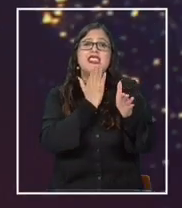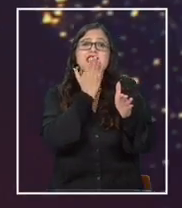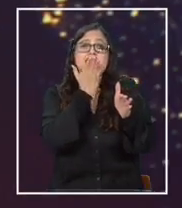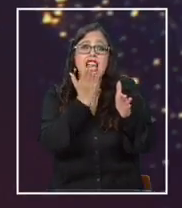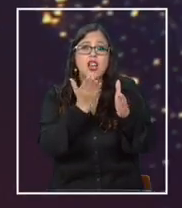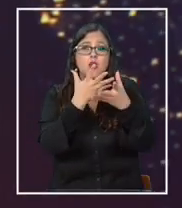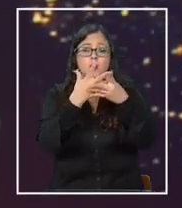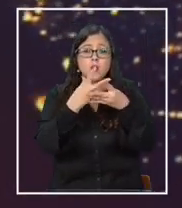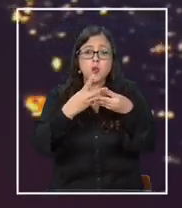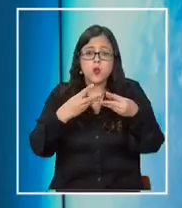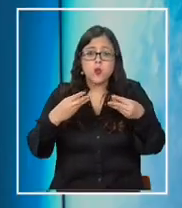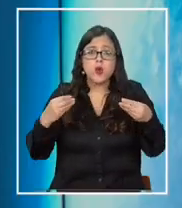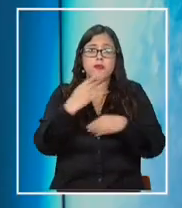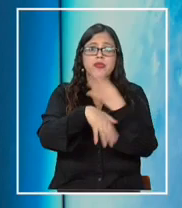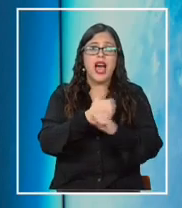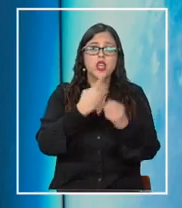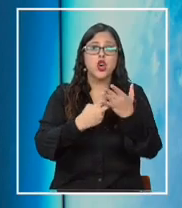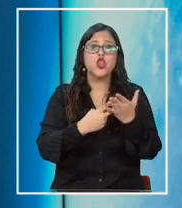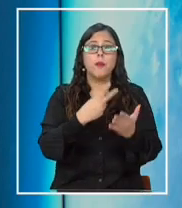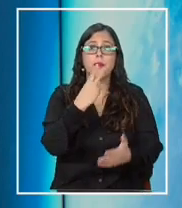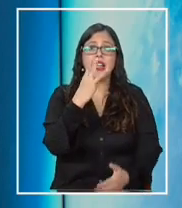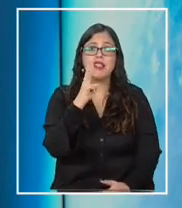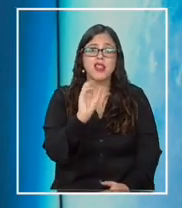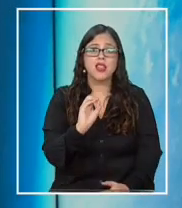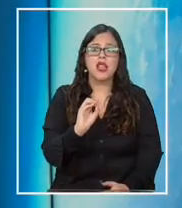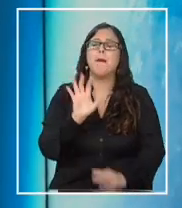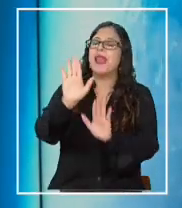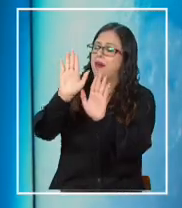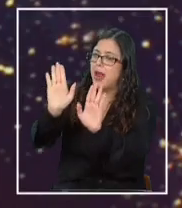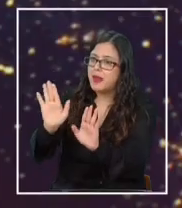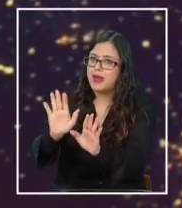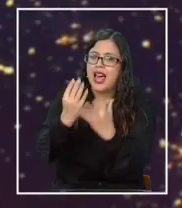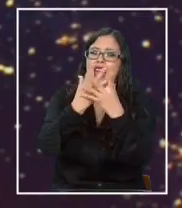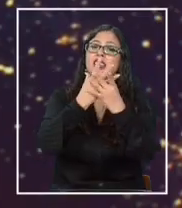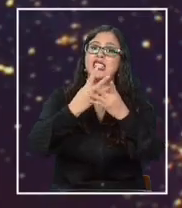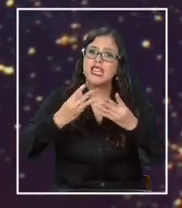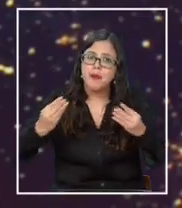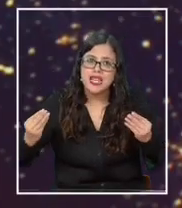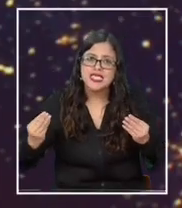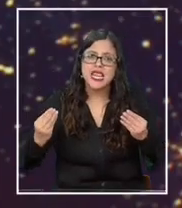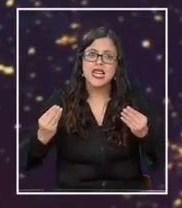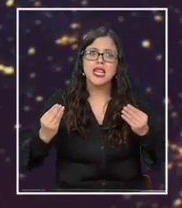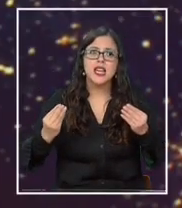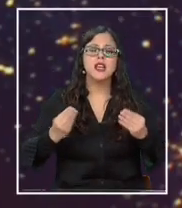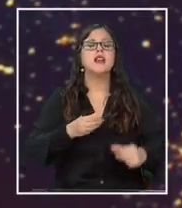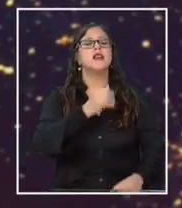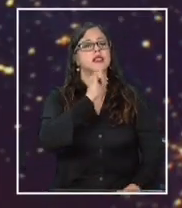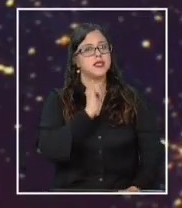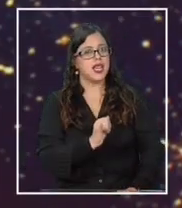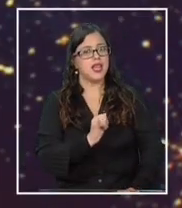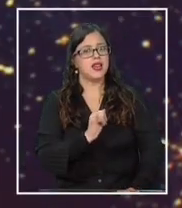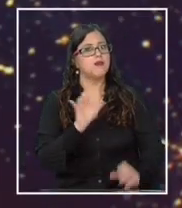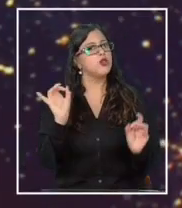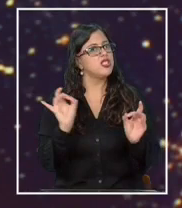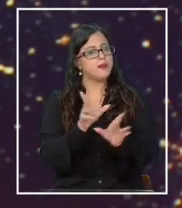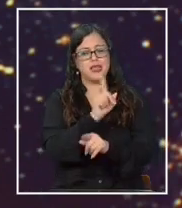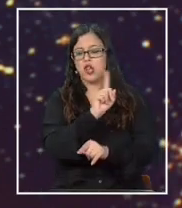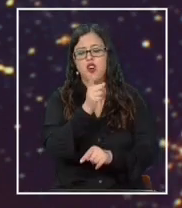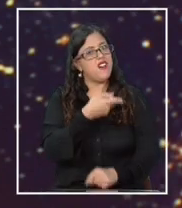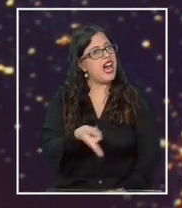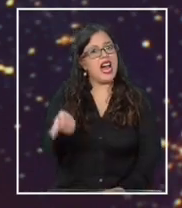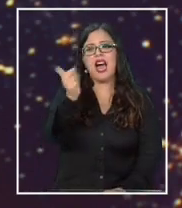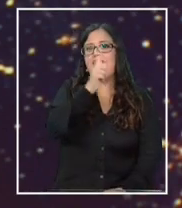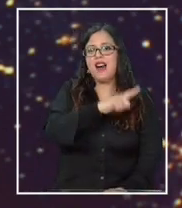eso? Perdón, ¿desaparezca? Claro. No es que se reduzca. No, no tenga la capacidad de volver a formarse esa capa de hielo porque cada vez se va